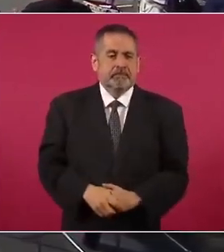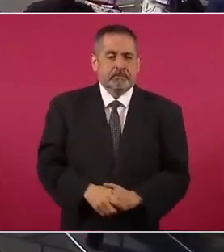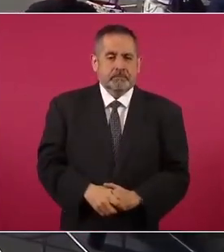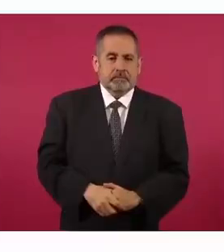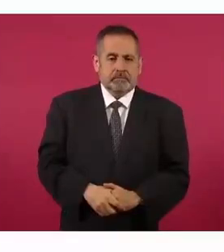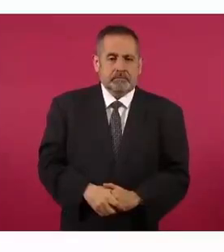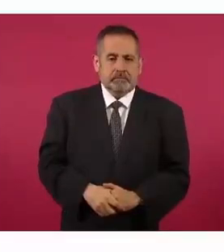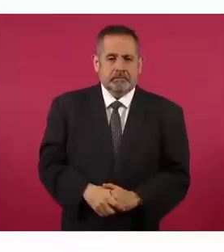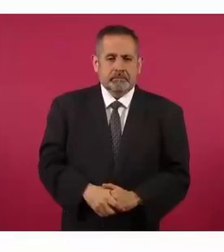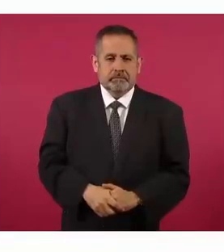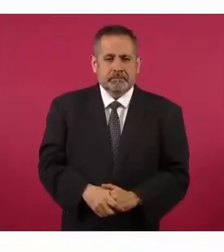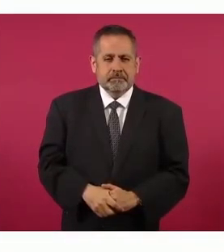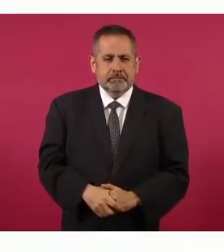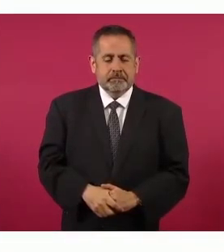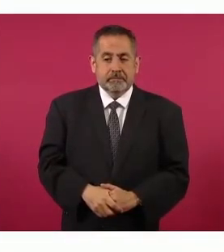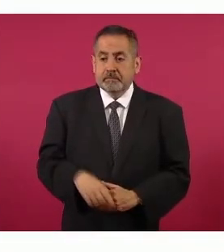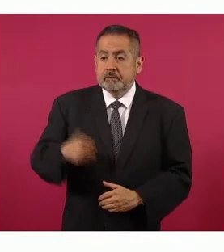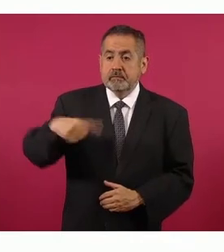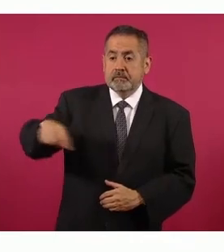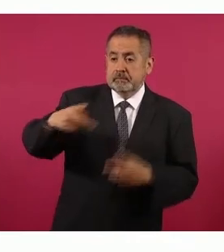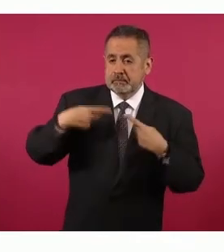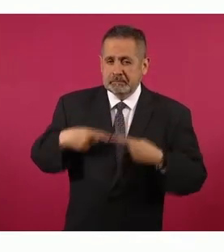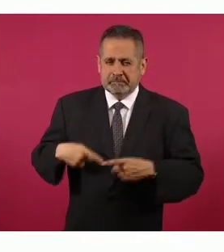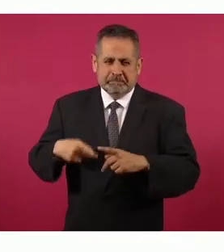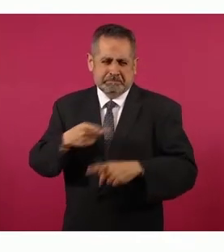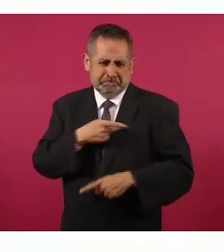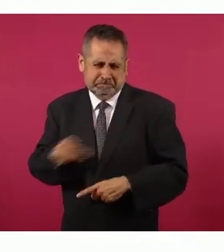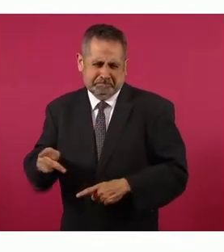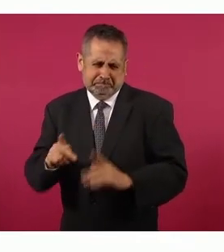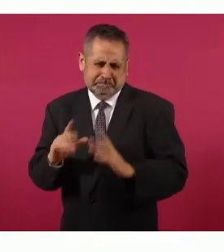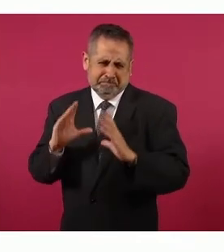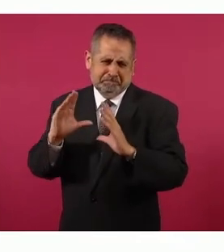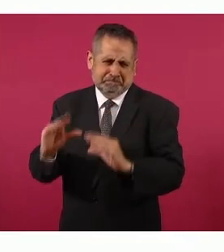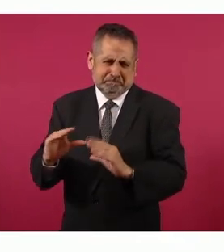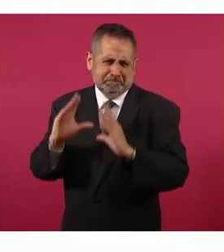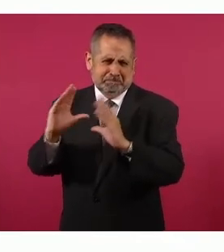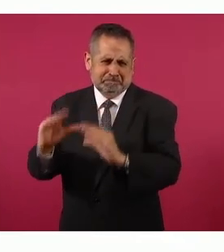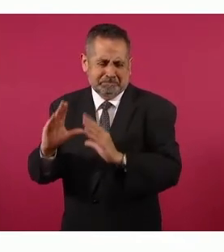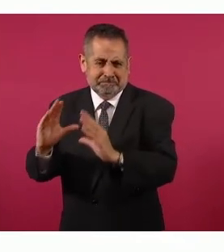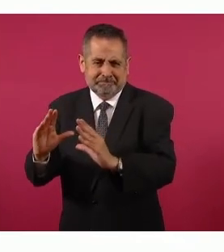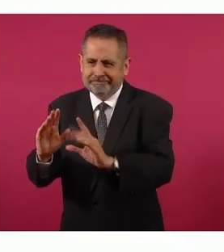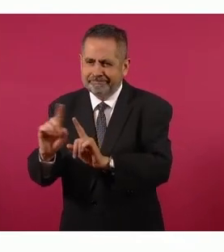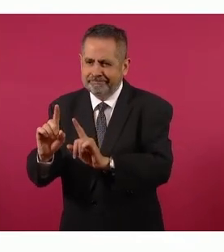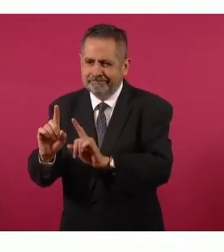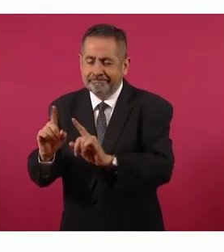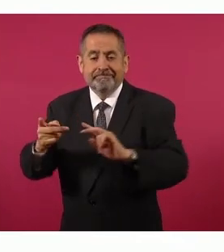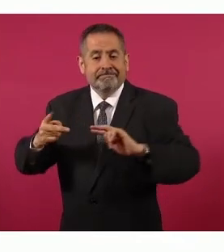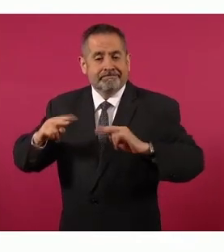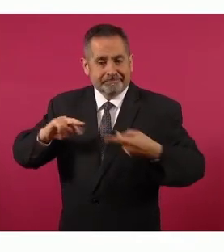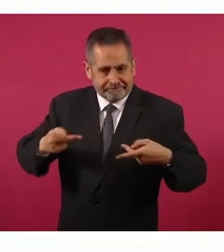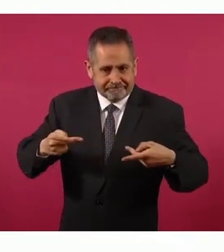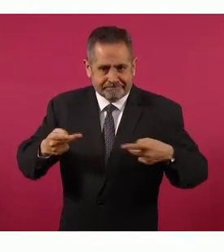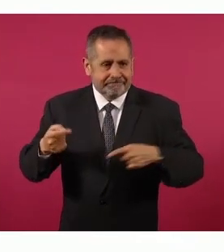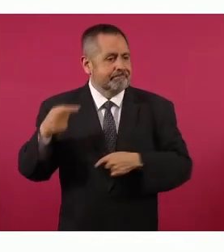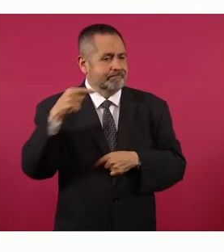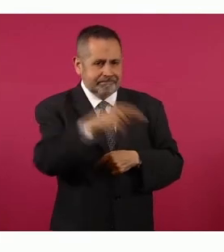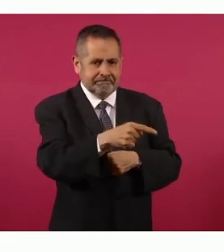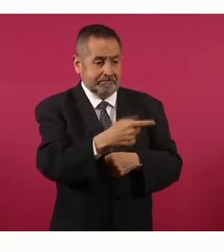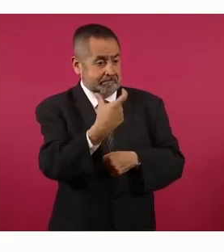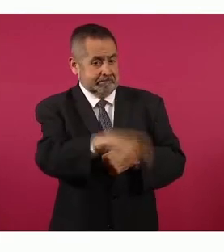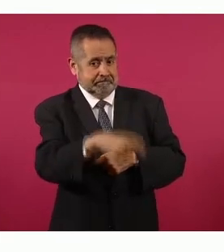Siempre se quiso educar al pobre, es hora de empezar a educar al rico. Por ejemplo,